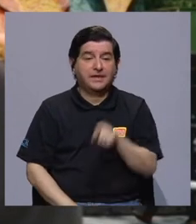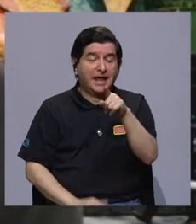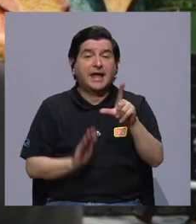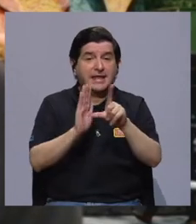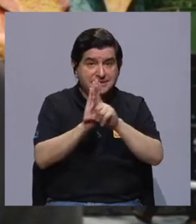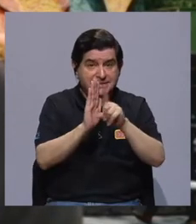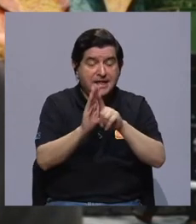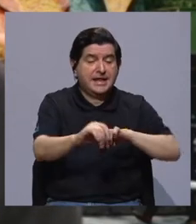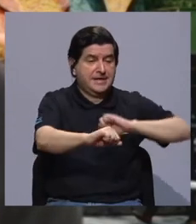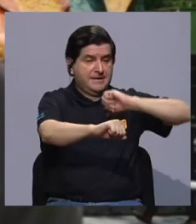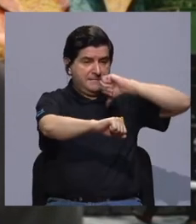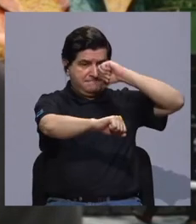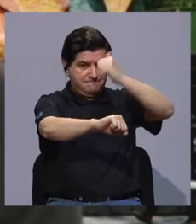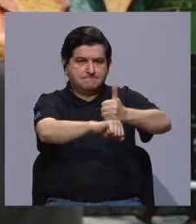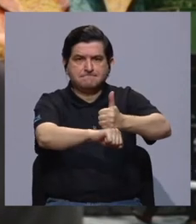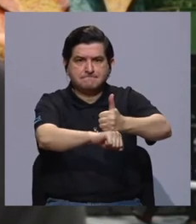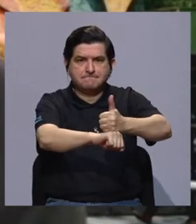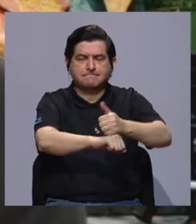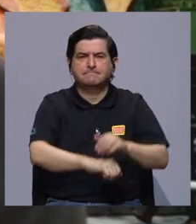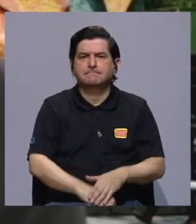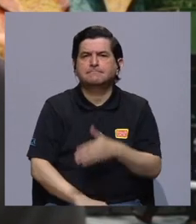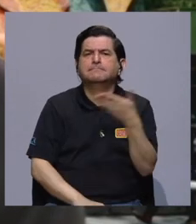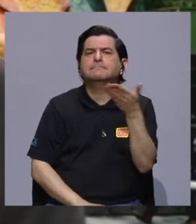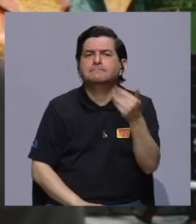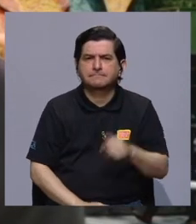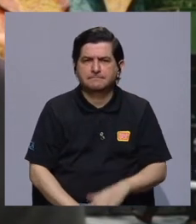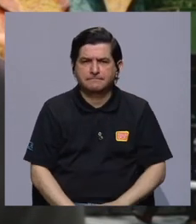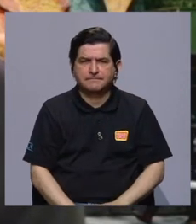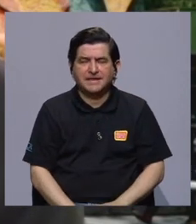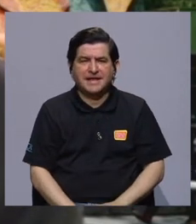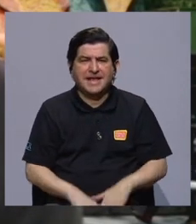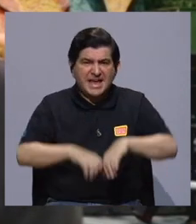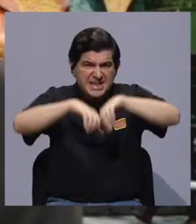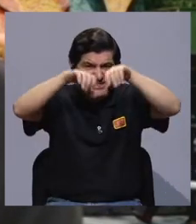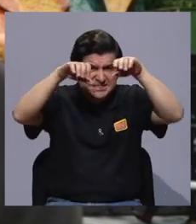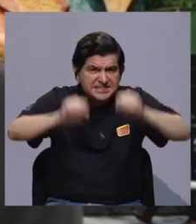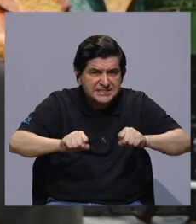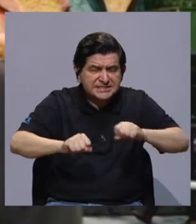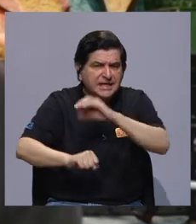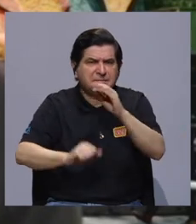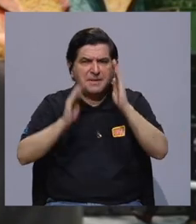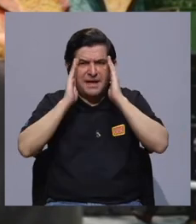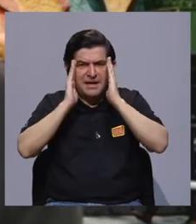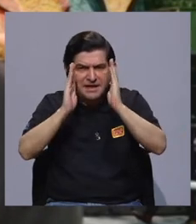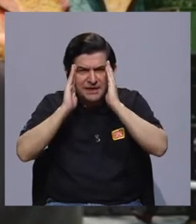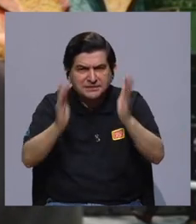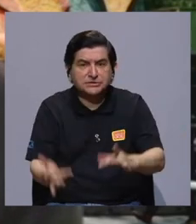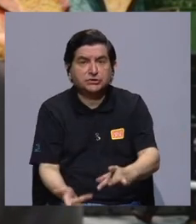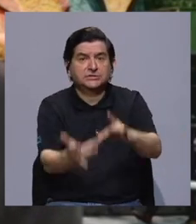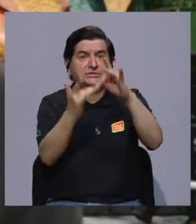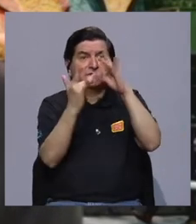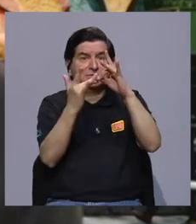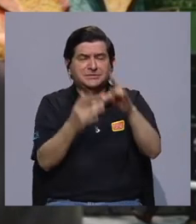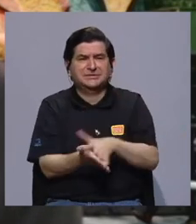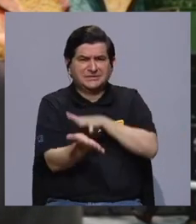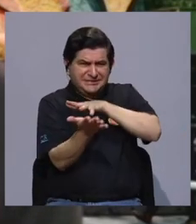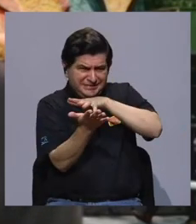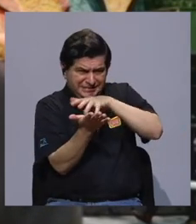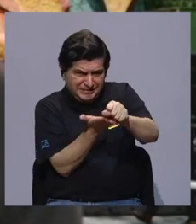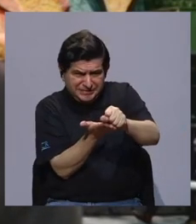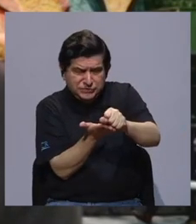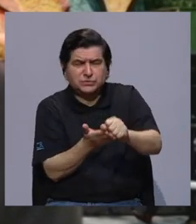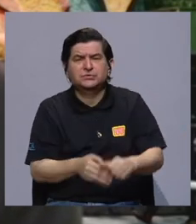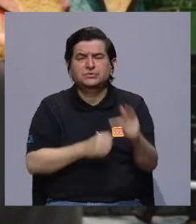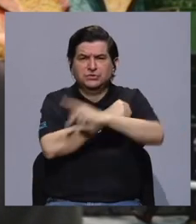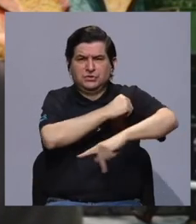esta ley establece que el sistema y la atención, sobre todo de desastres